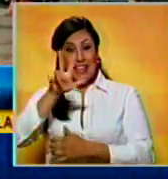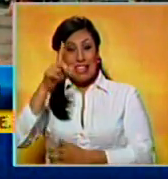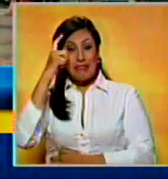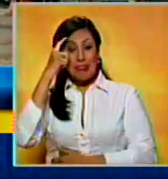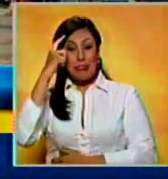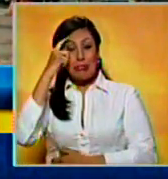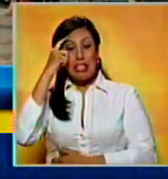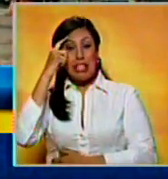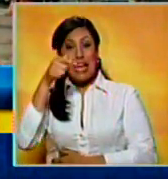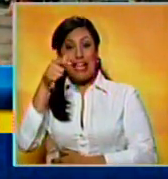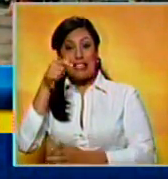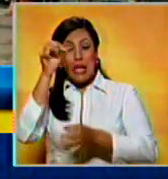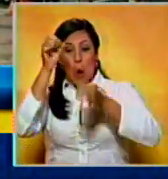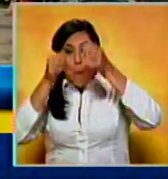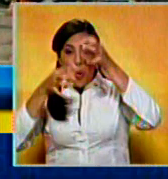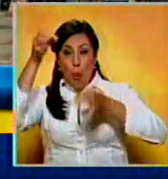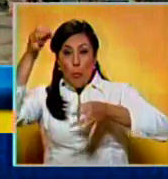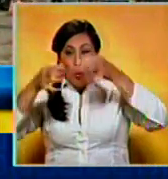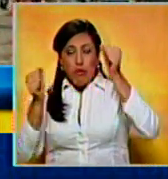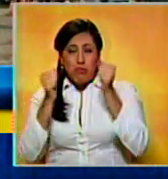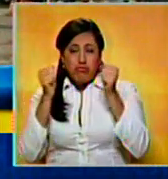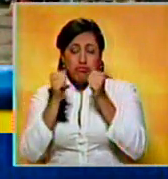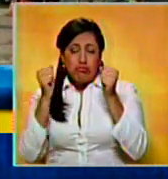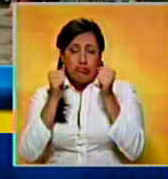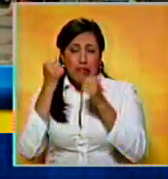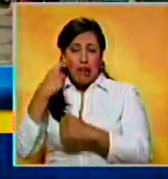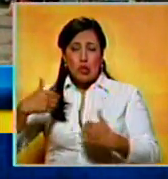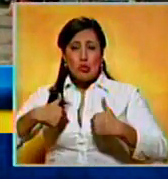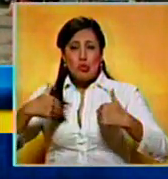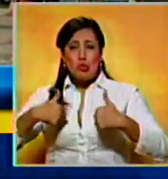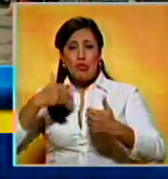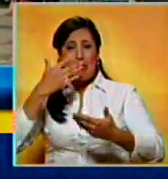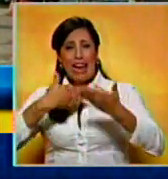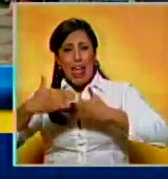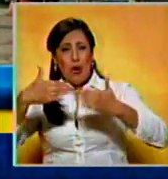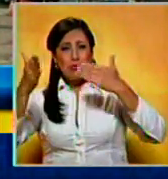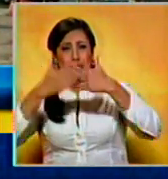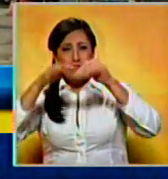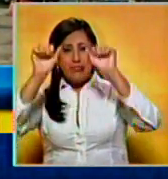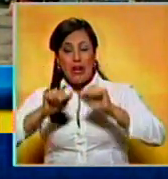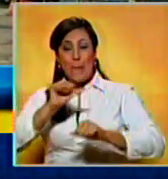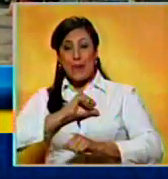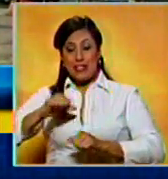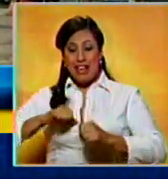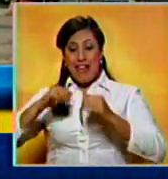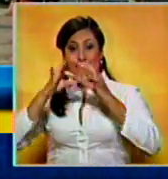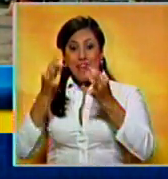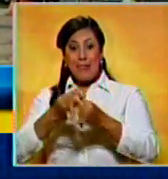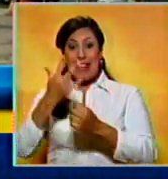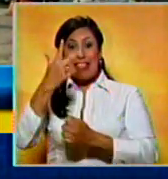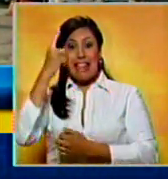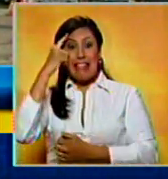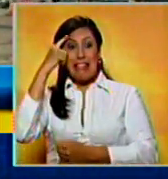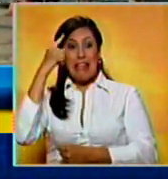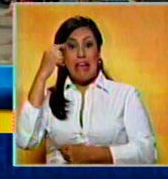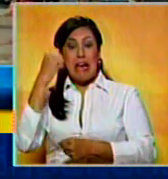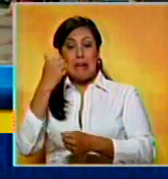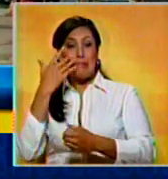días de esas temperaturas bajas que estuvimos afectó muchos negocios. A mí en lo personal, en mi familia estuvimos en tres días